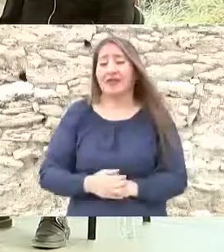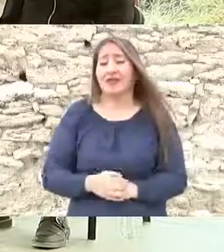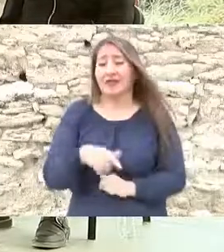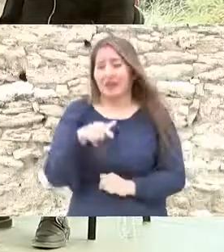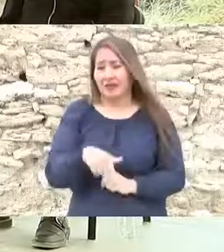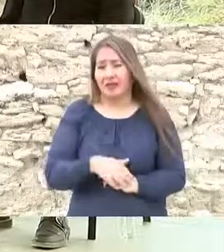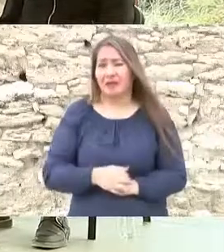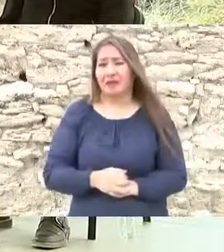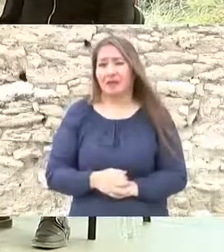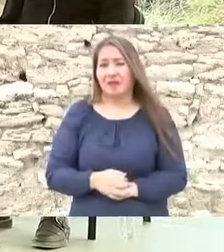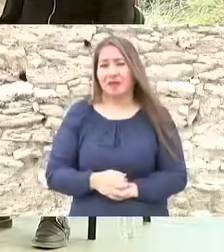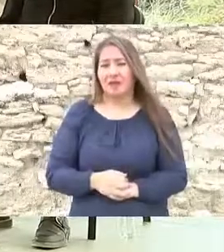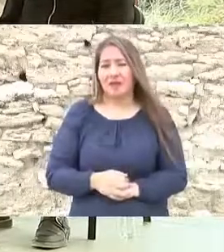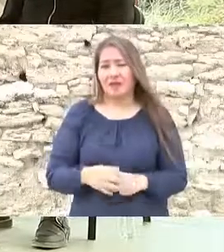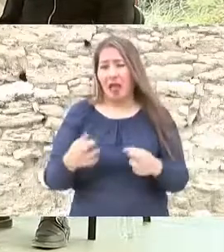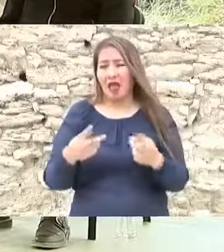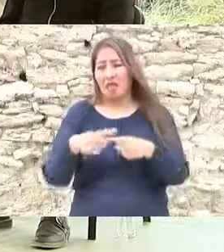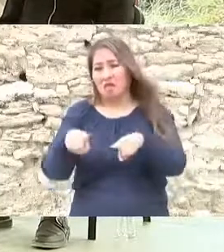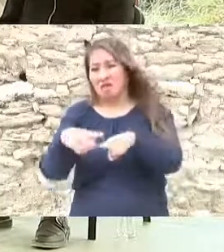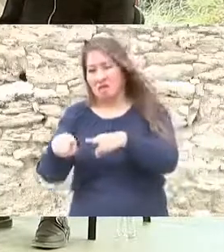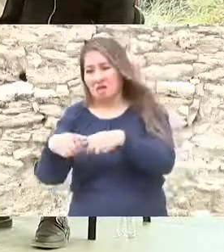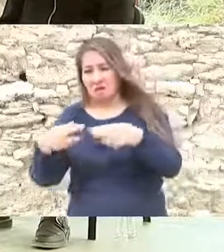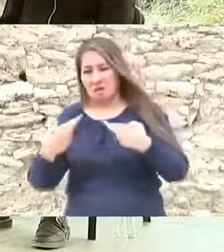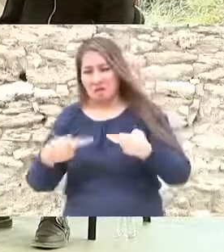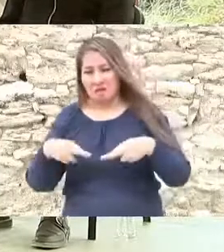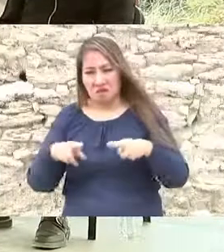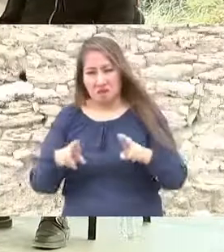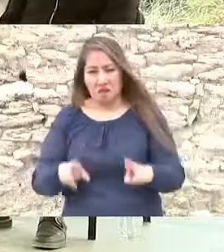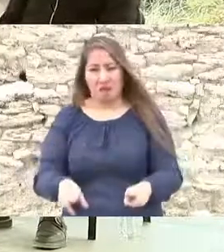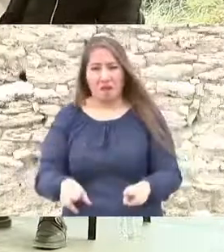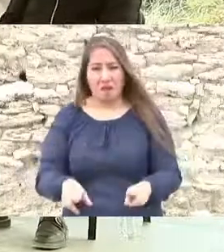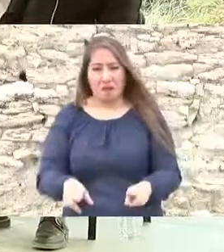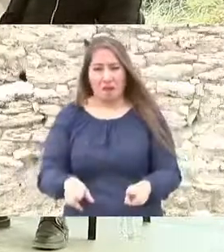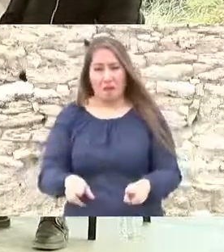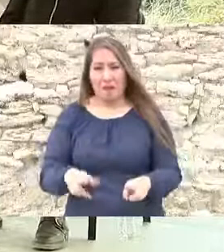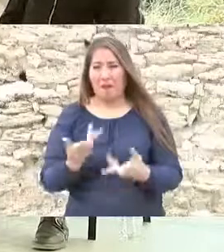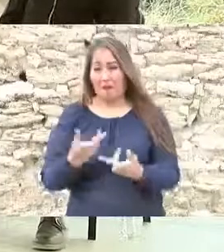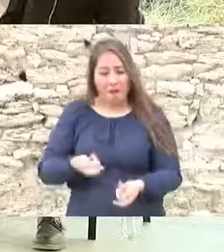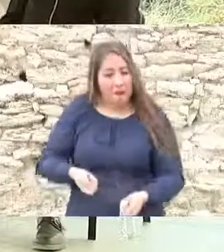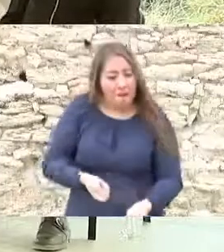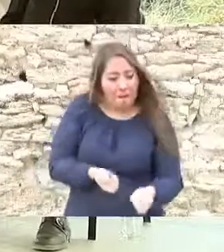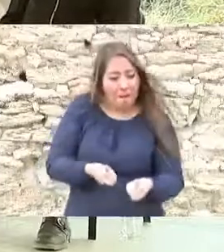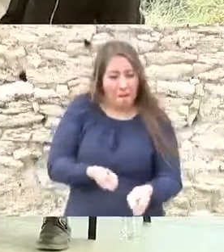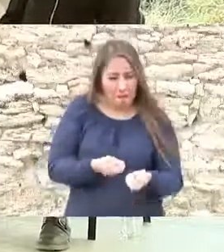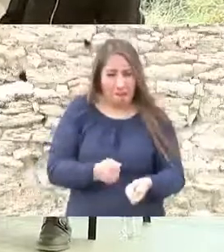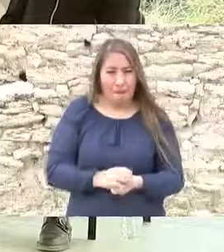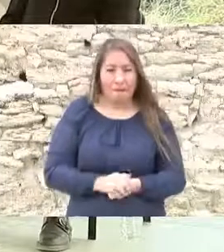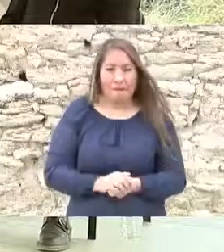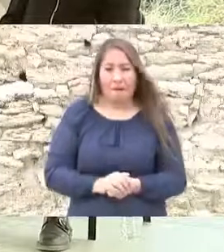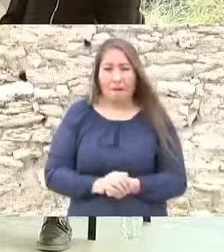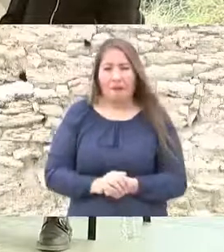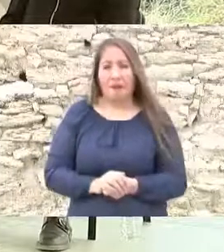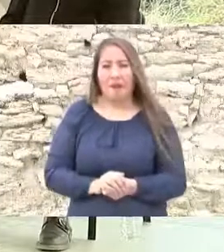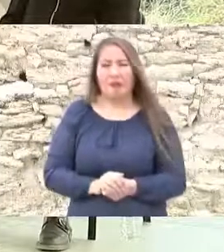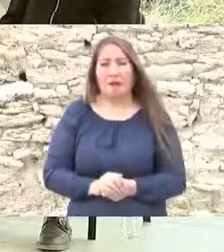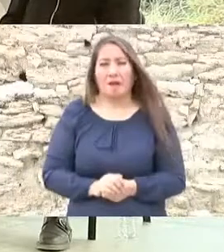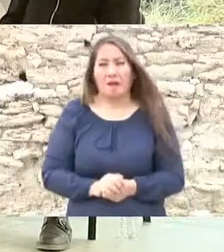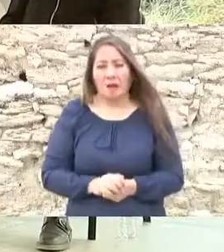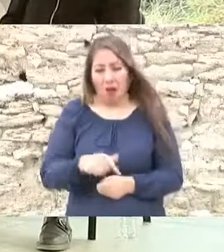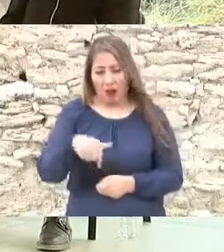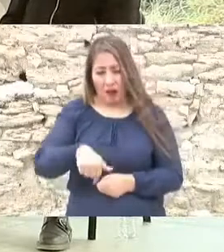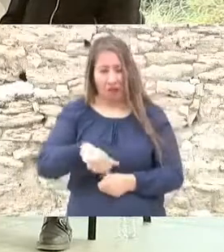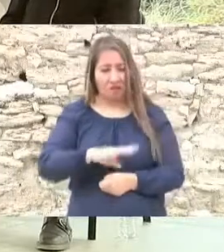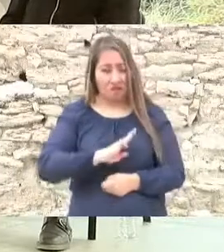representantes de los productores de este